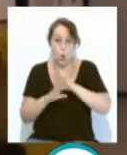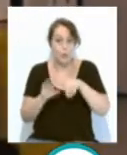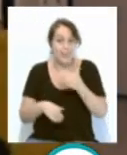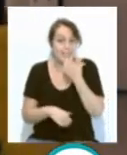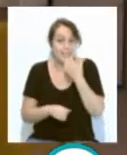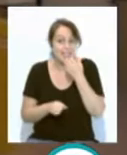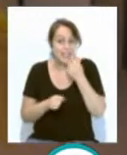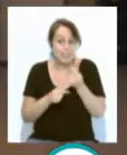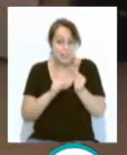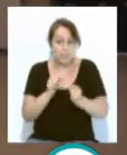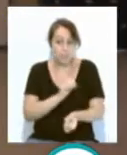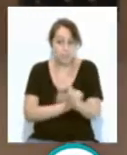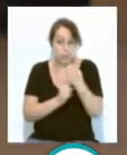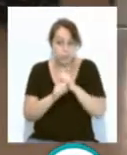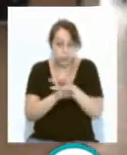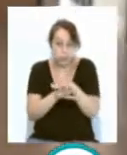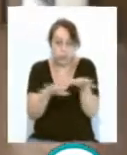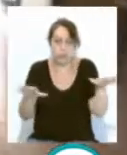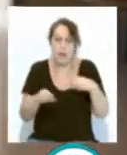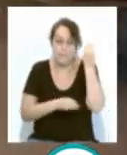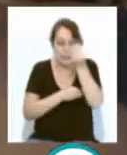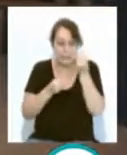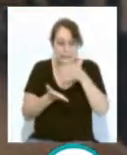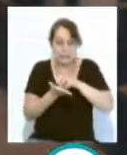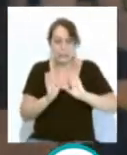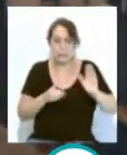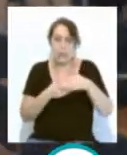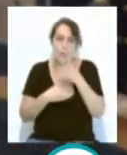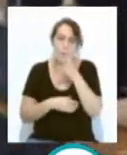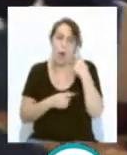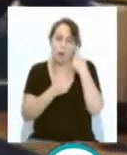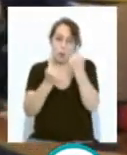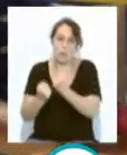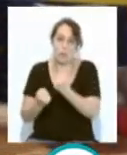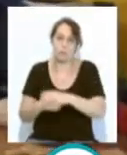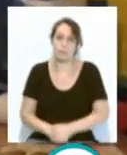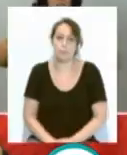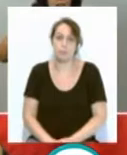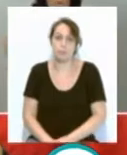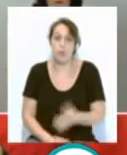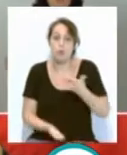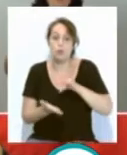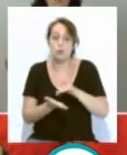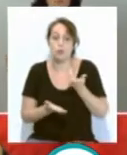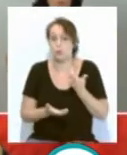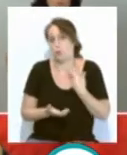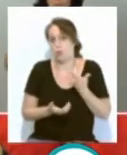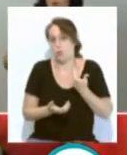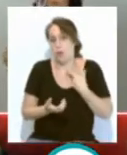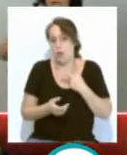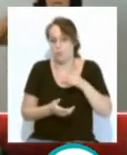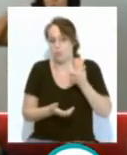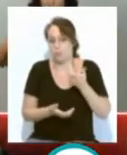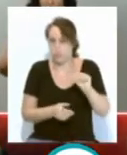descontrola un brote, se plantearía el cierre del centro por las autoridades. Cuando el caso confirmado hace referencia